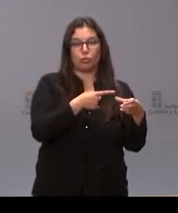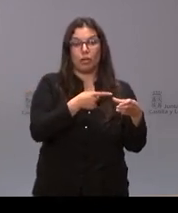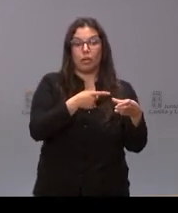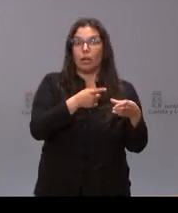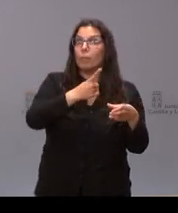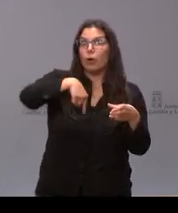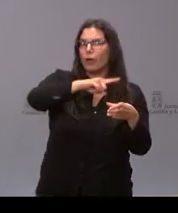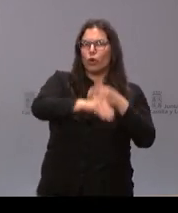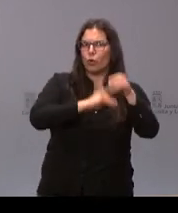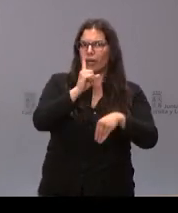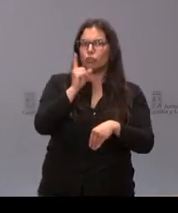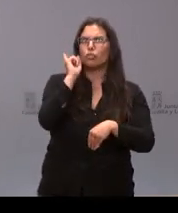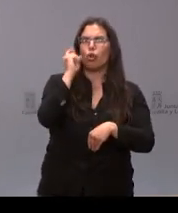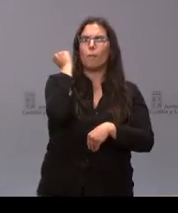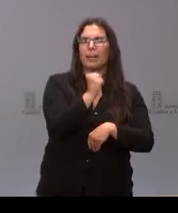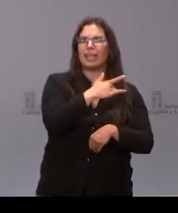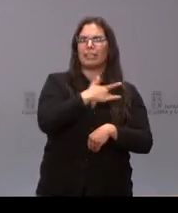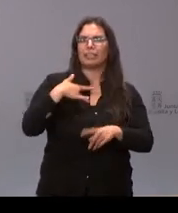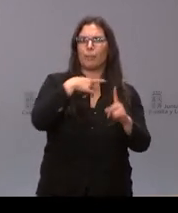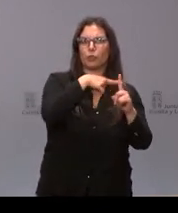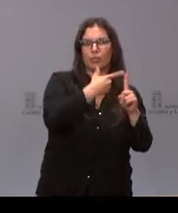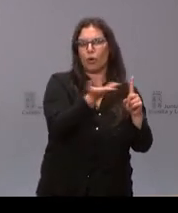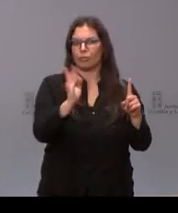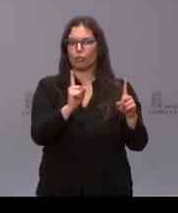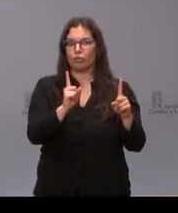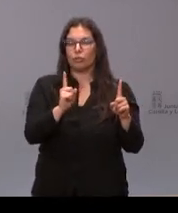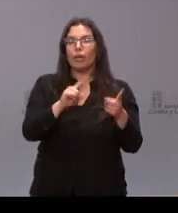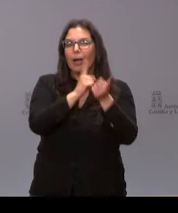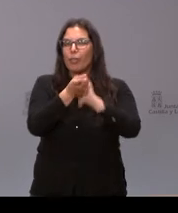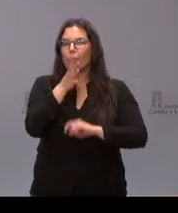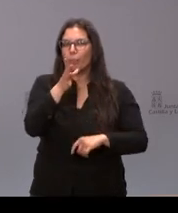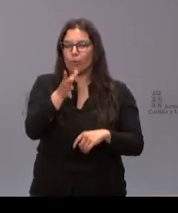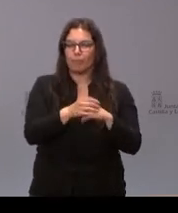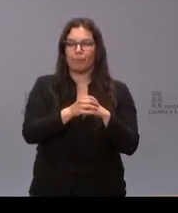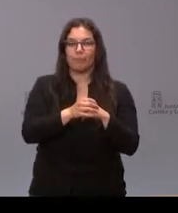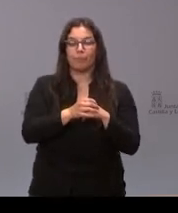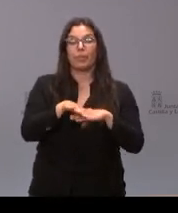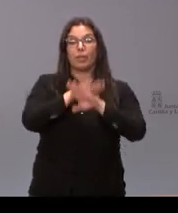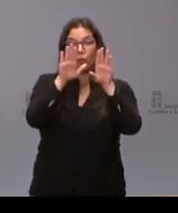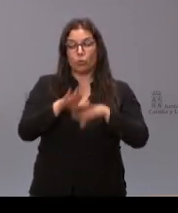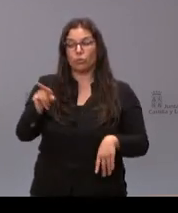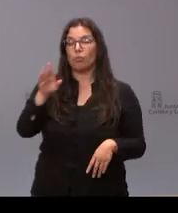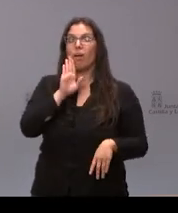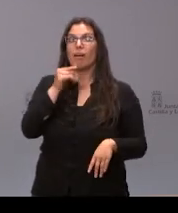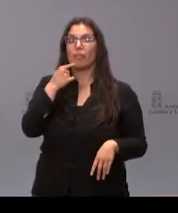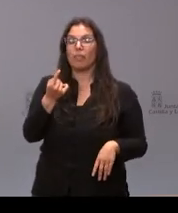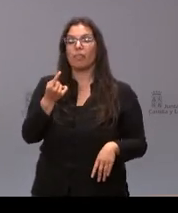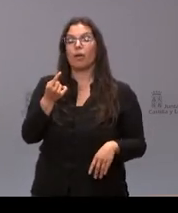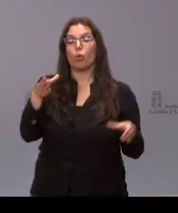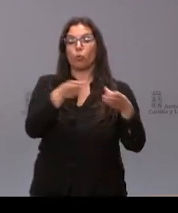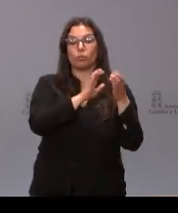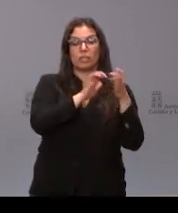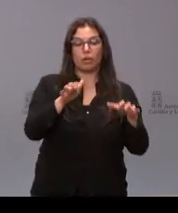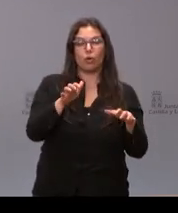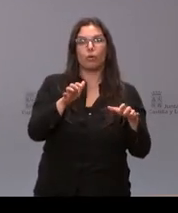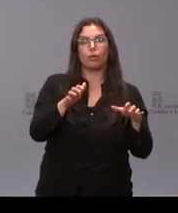positivos no sé a qué se deben estos cambios en la actuación y luego para terminar antes ha dicho que la Junta coincide con las